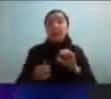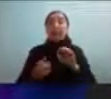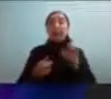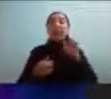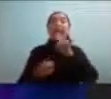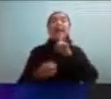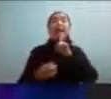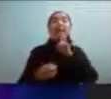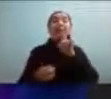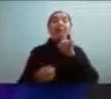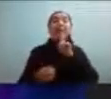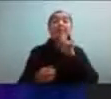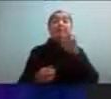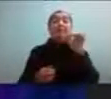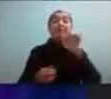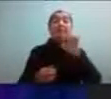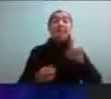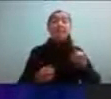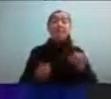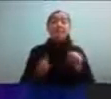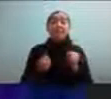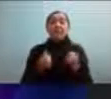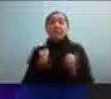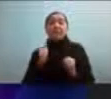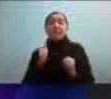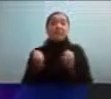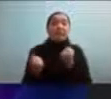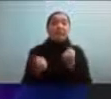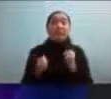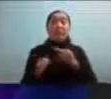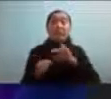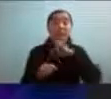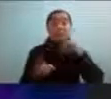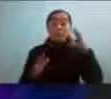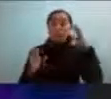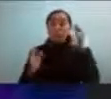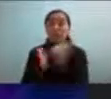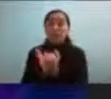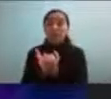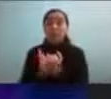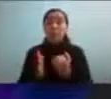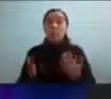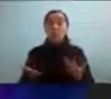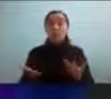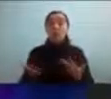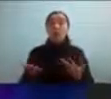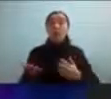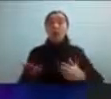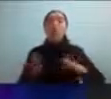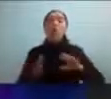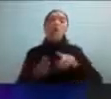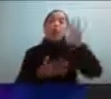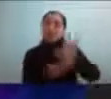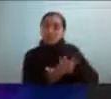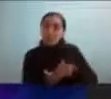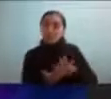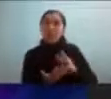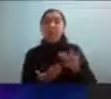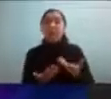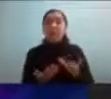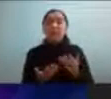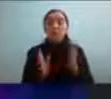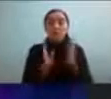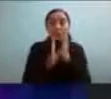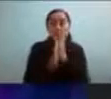también están hablando digamos de la experiencia del estrés postraumático y todos los síntomas derivados y como estos se pueden solapar